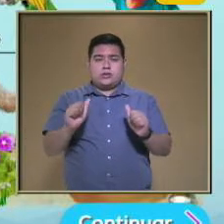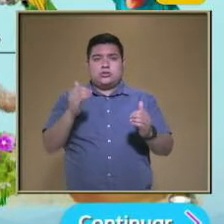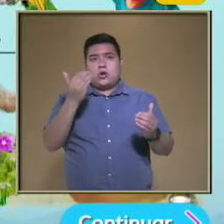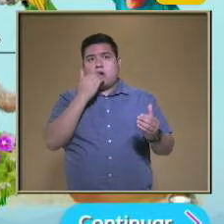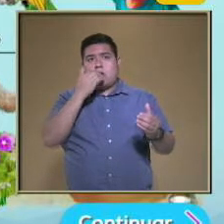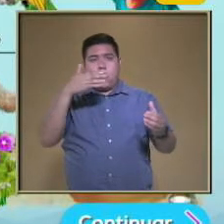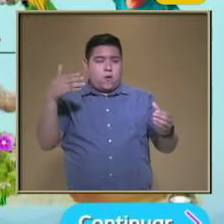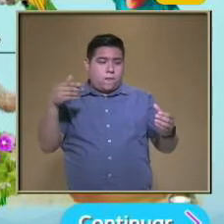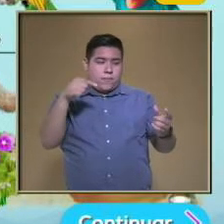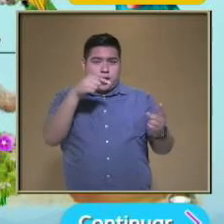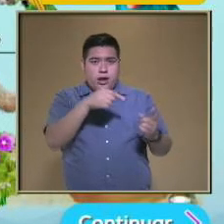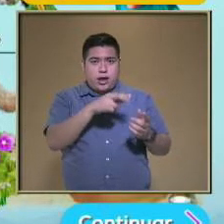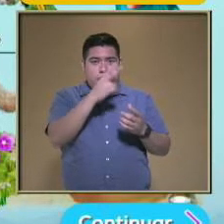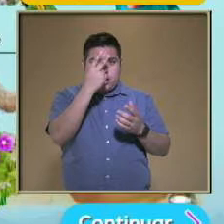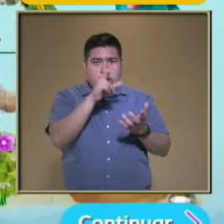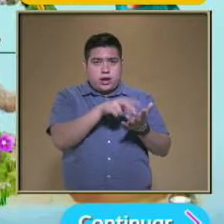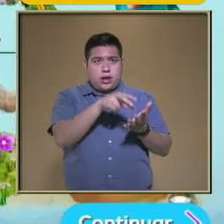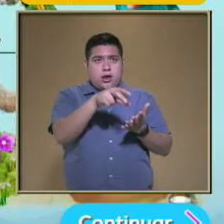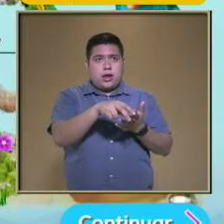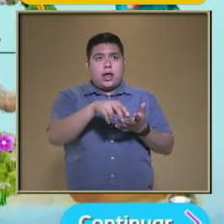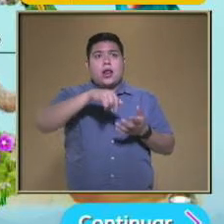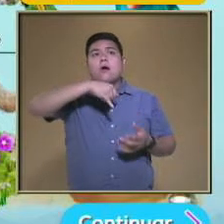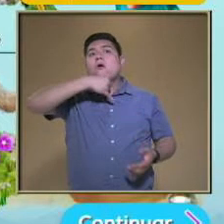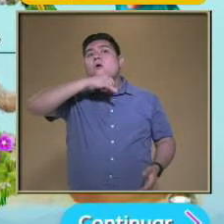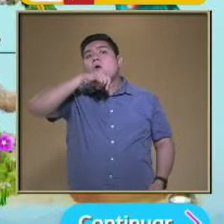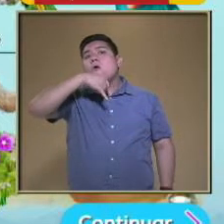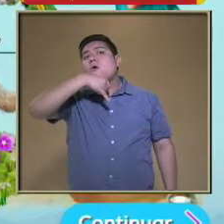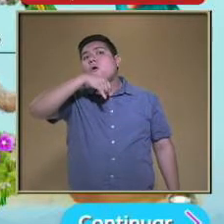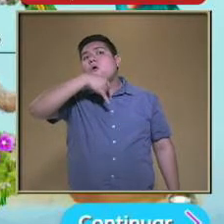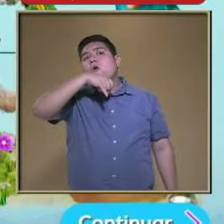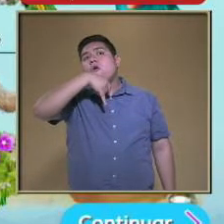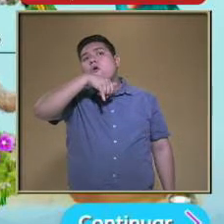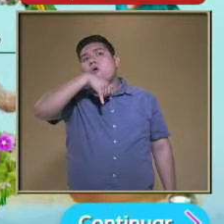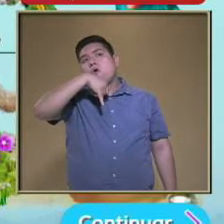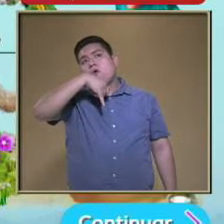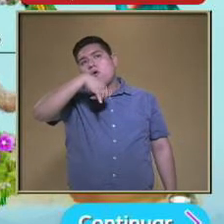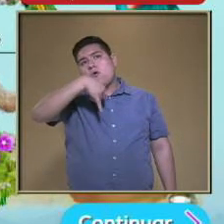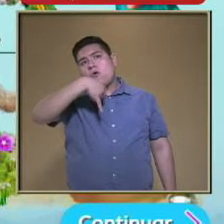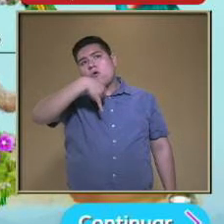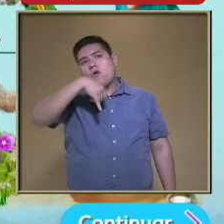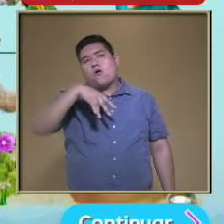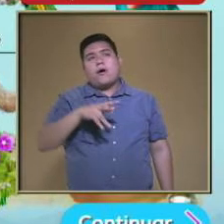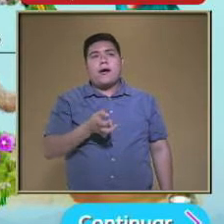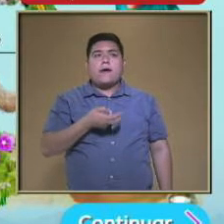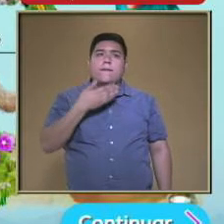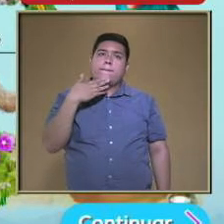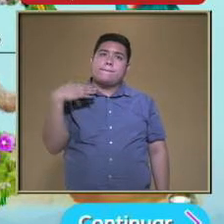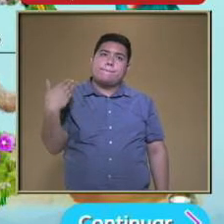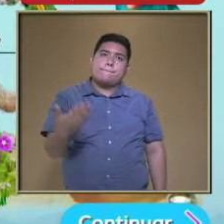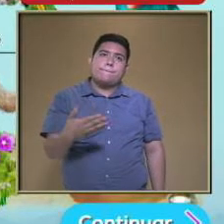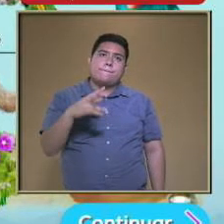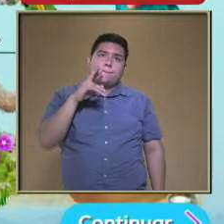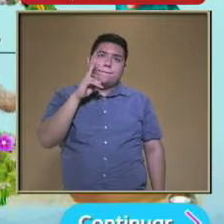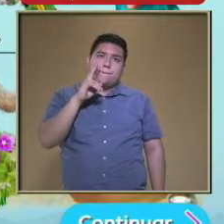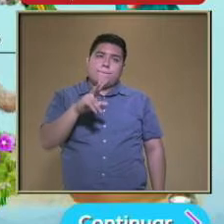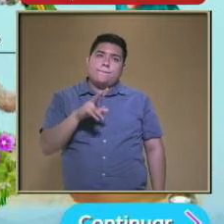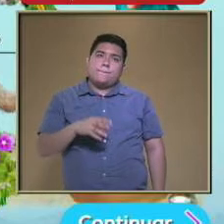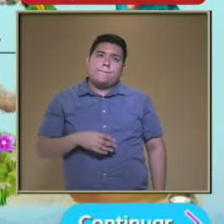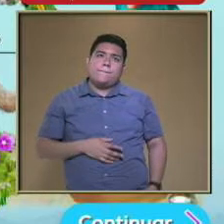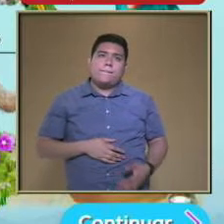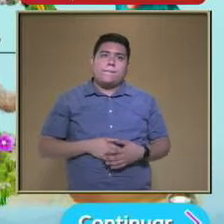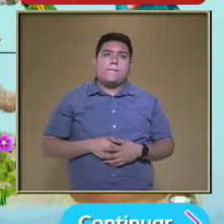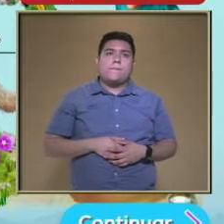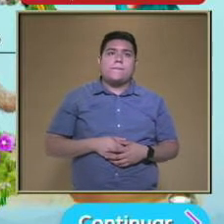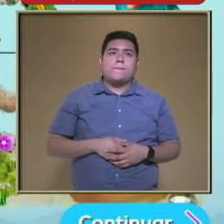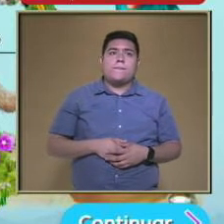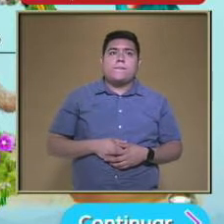guajolote Si le damos clic en guajolote Vemos en enlace También Ahí se forma una línea Y nos Observan ustedes En la parte superior